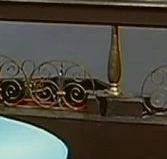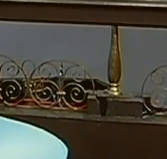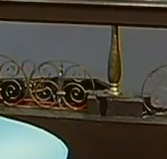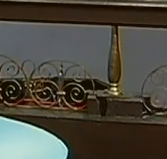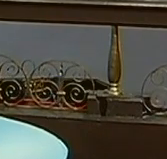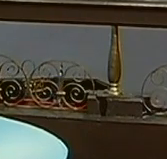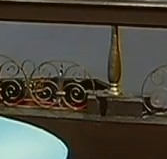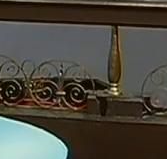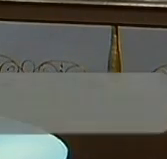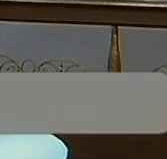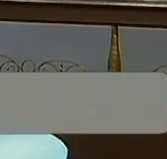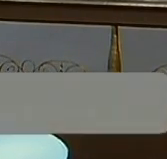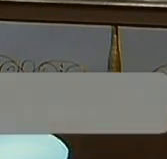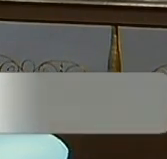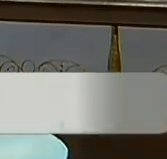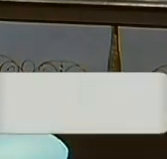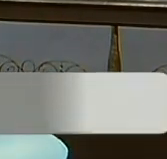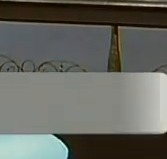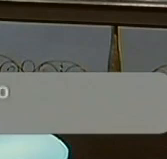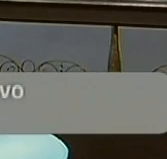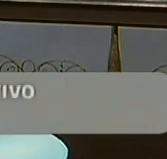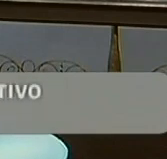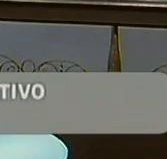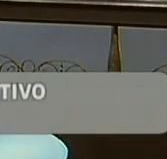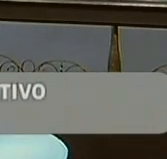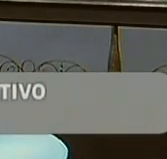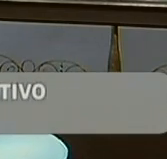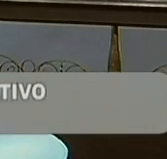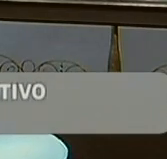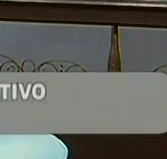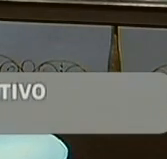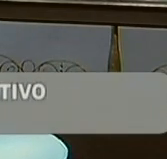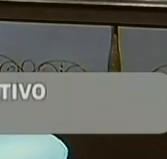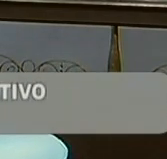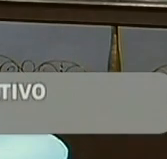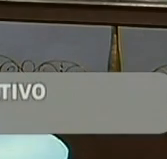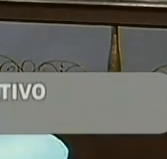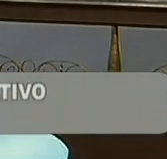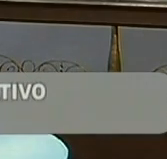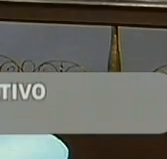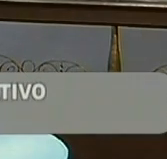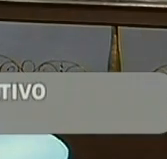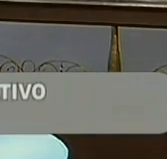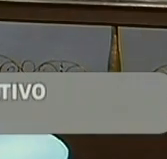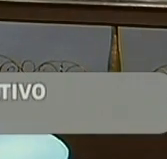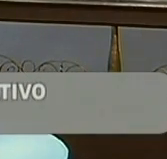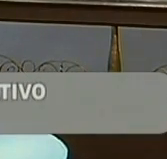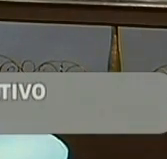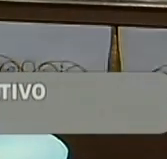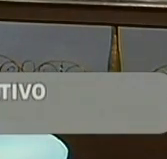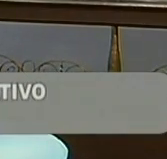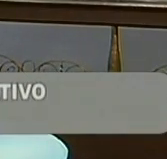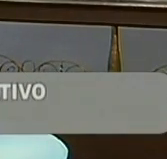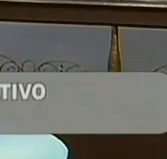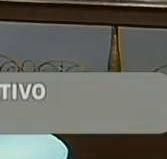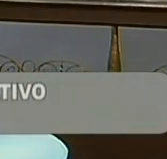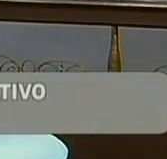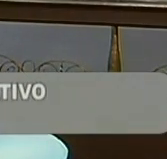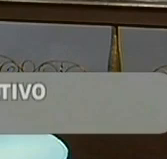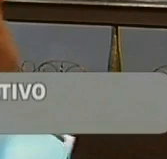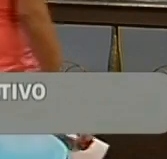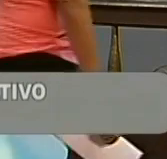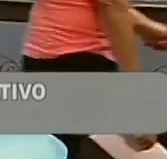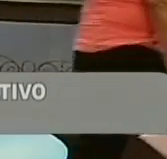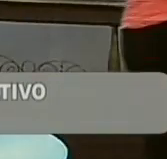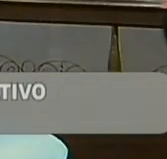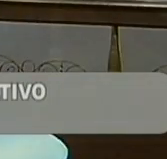545 constituyentes Que hoy forman parte de esta Asamblea Nacional Constituyente En este momento se ha declarado abierta esta sesión número 19 Vamos